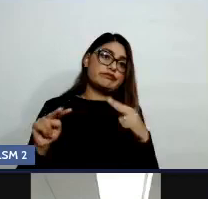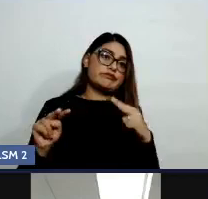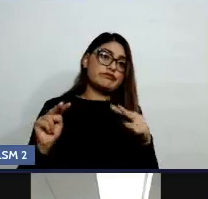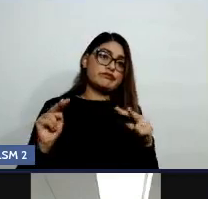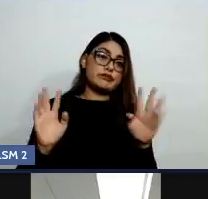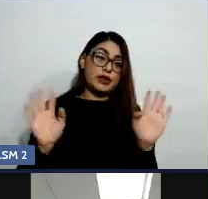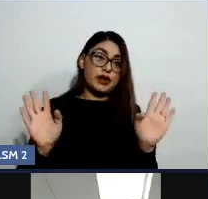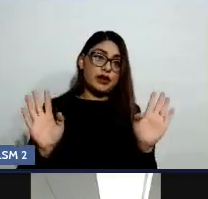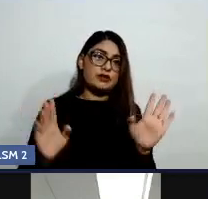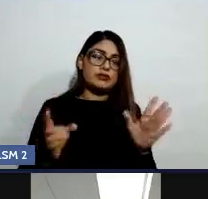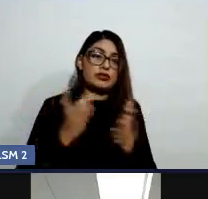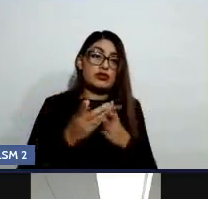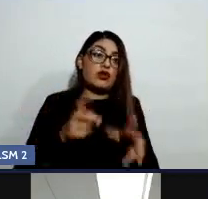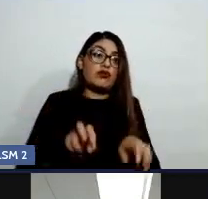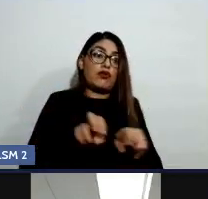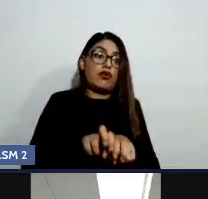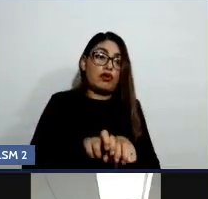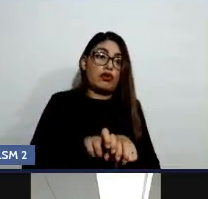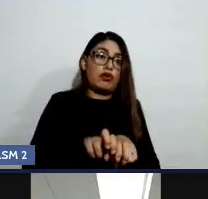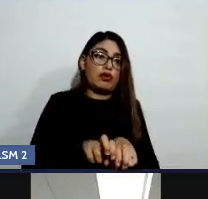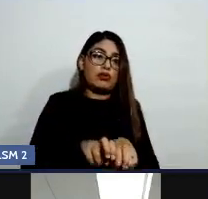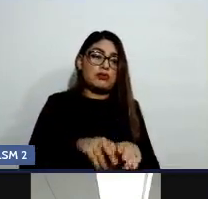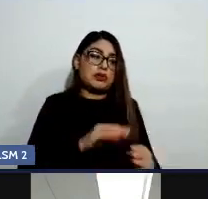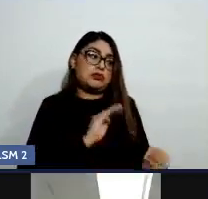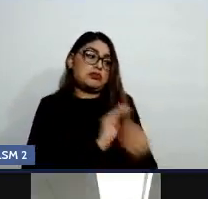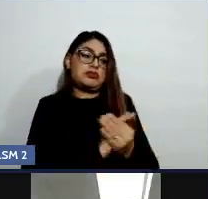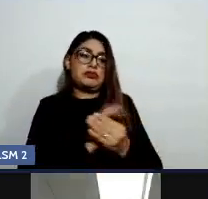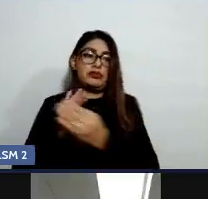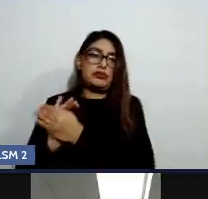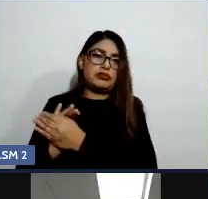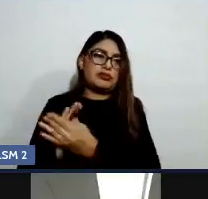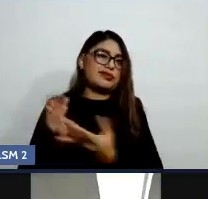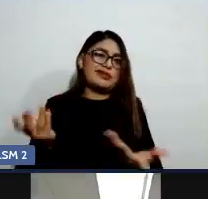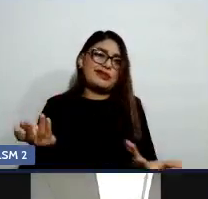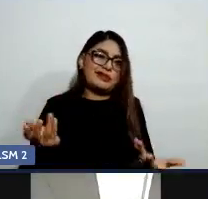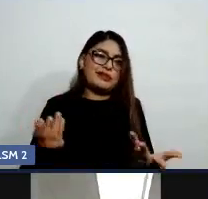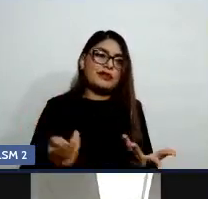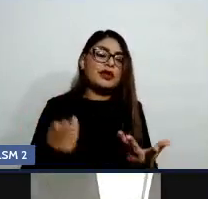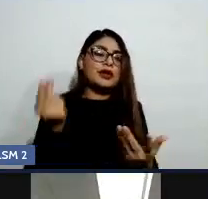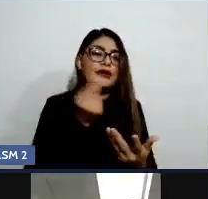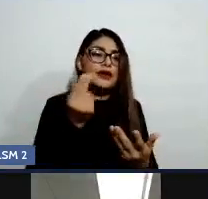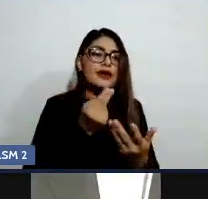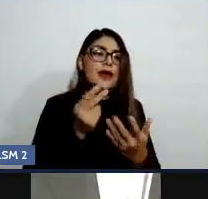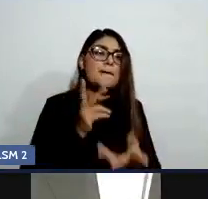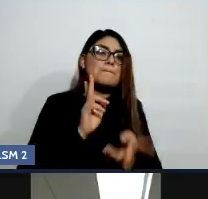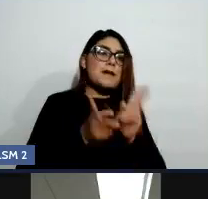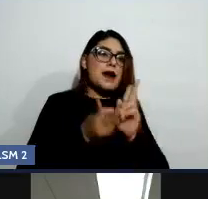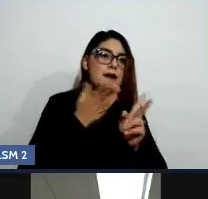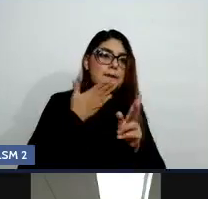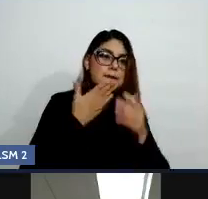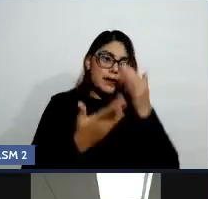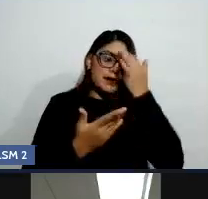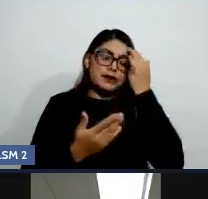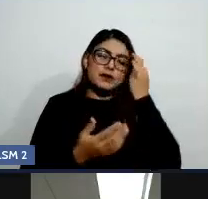y psíquicamente. No tenemos que estar de tiempo completo. Hay algo que pasa también muy común